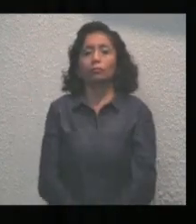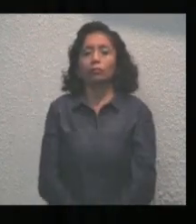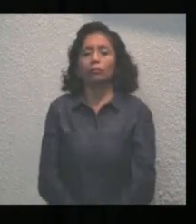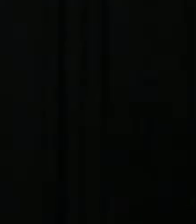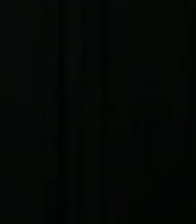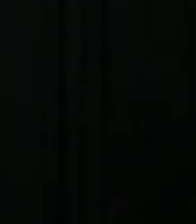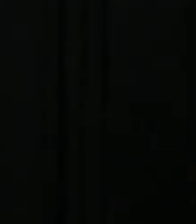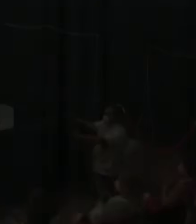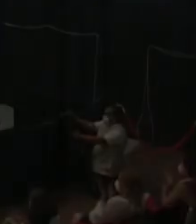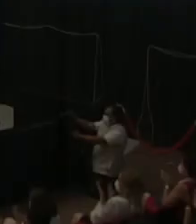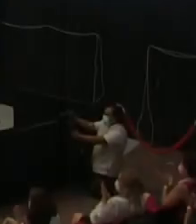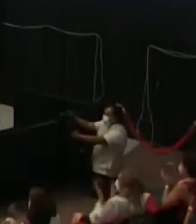Muchas gracias, diputada.